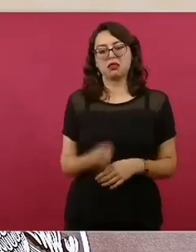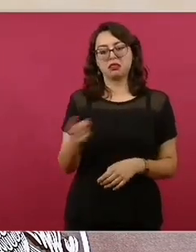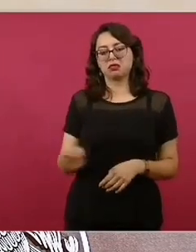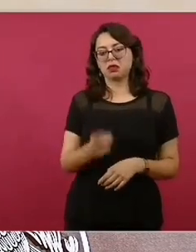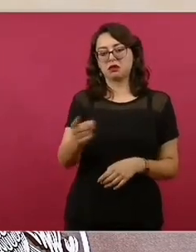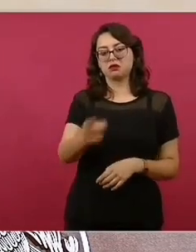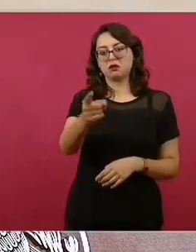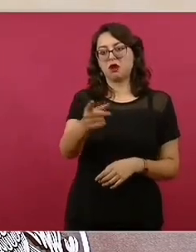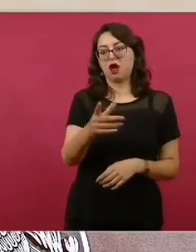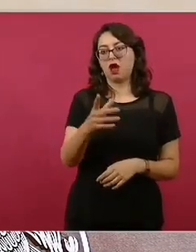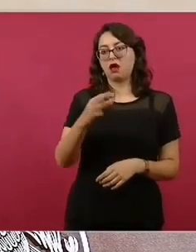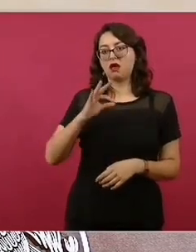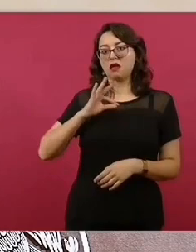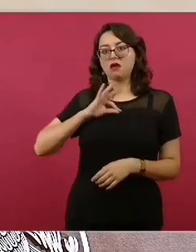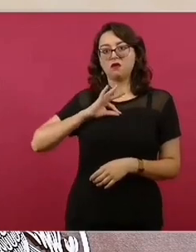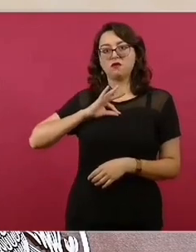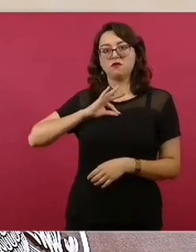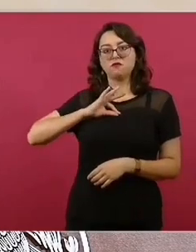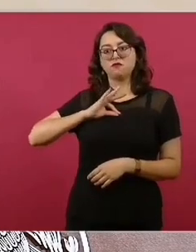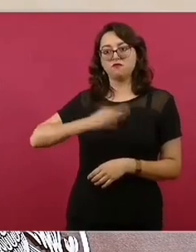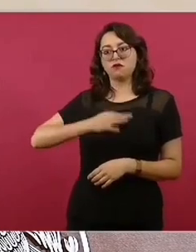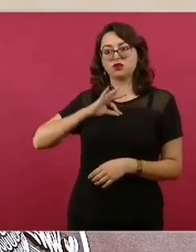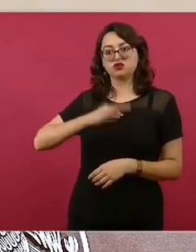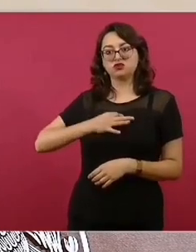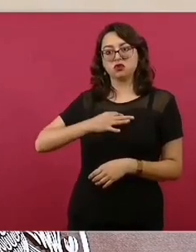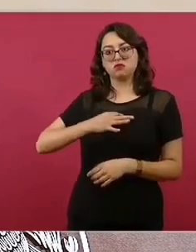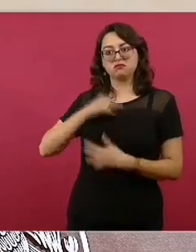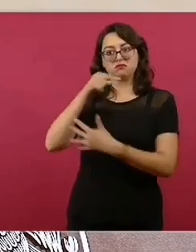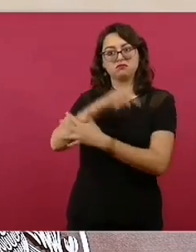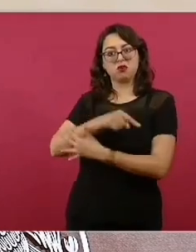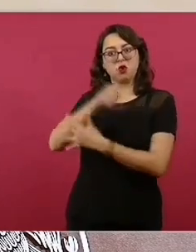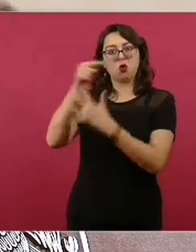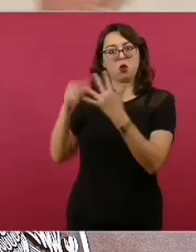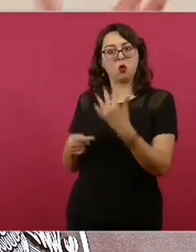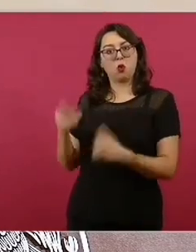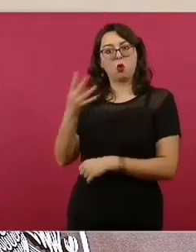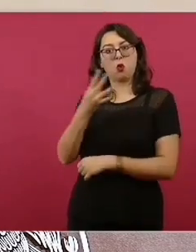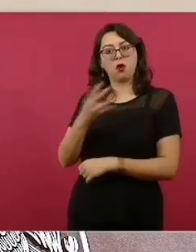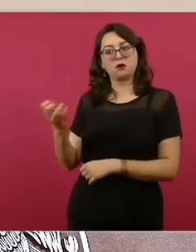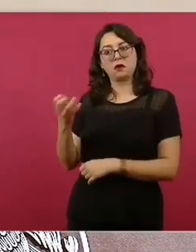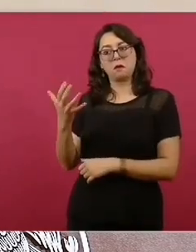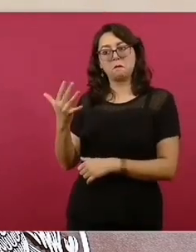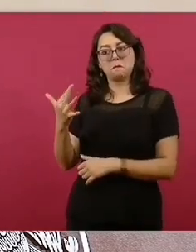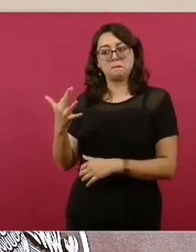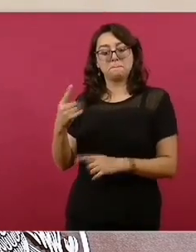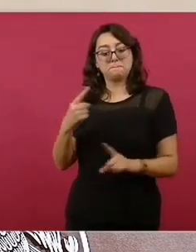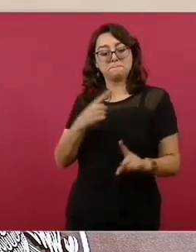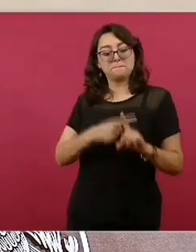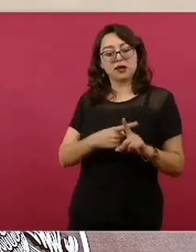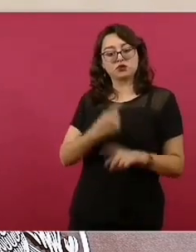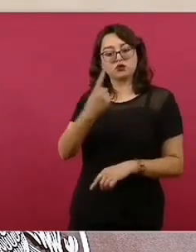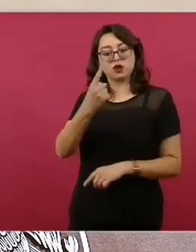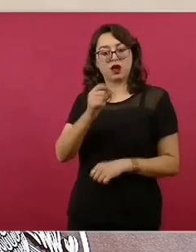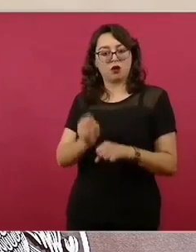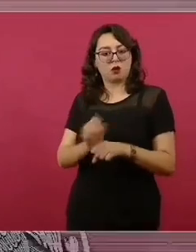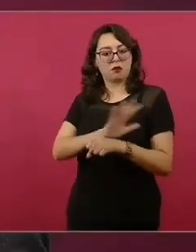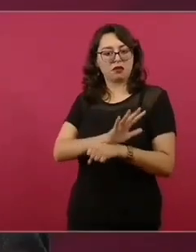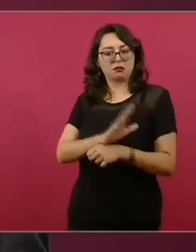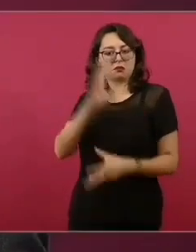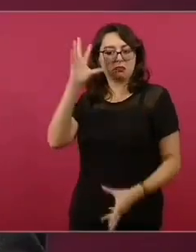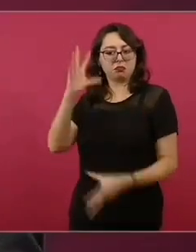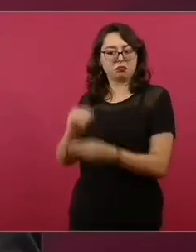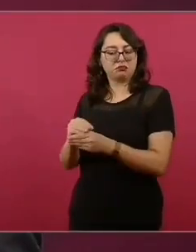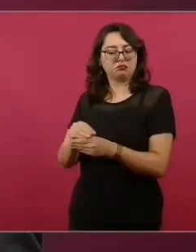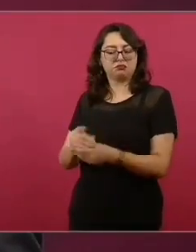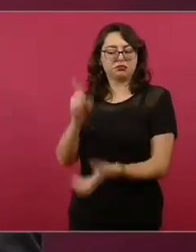infecciones respiratorias causadas por virus que tienen una gran capacidad de propagación. Este fenómeno ya se